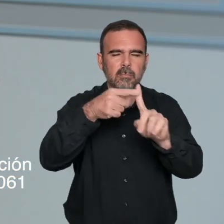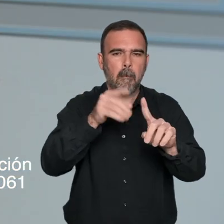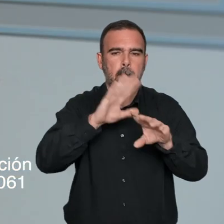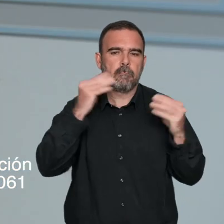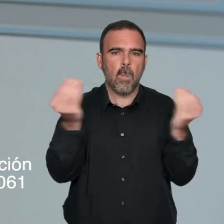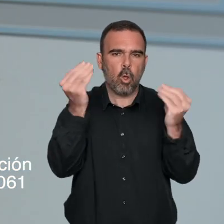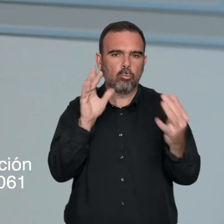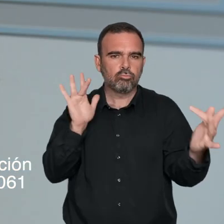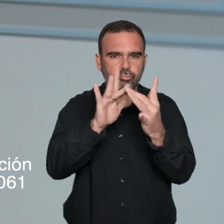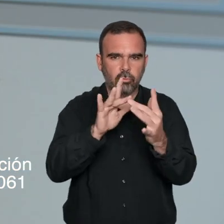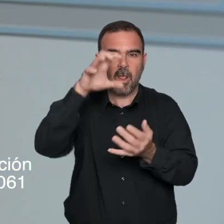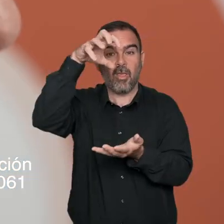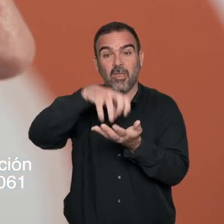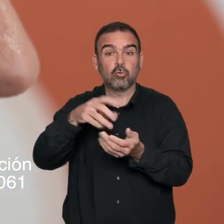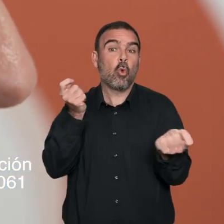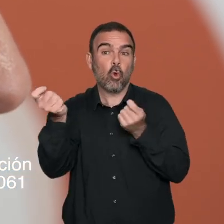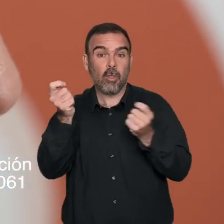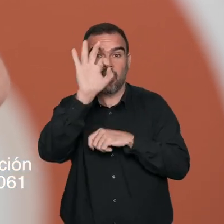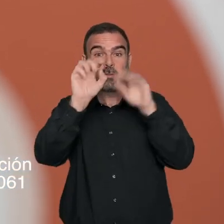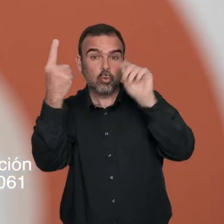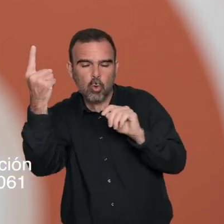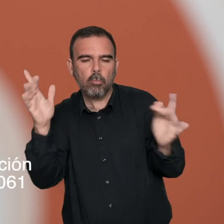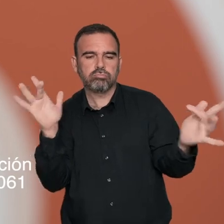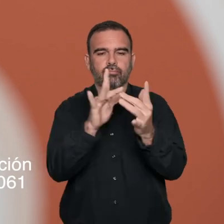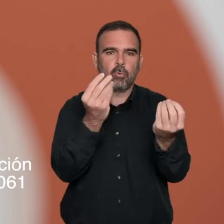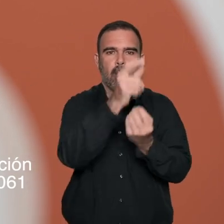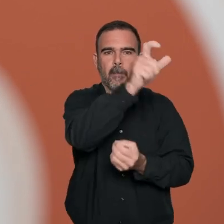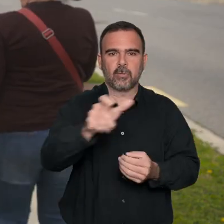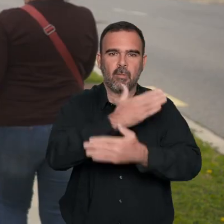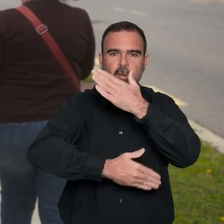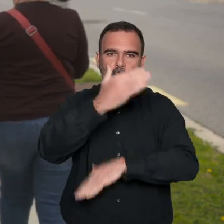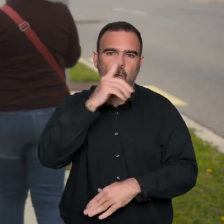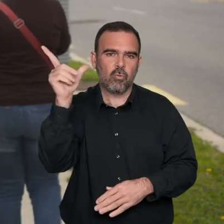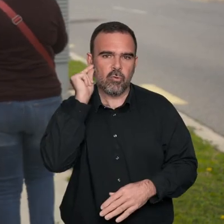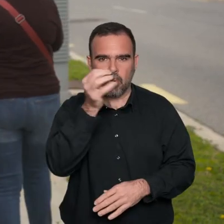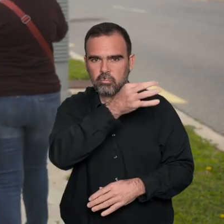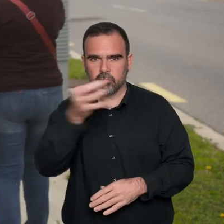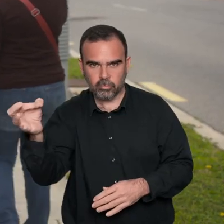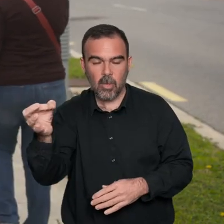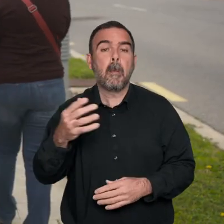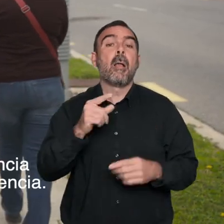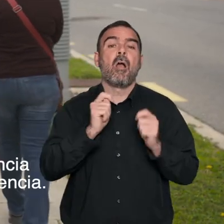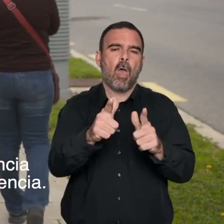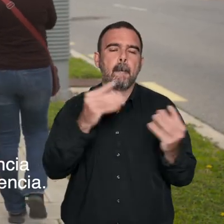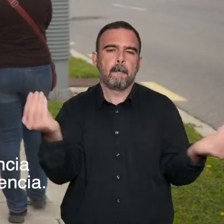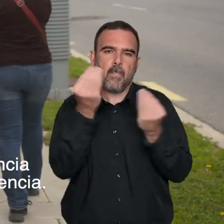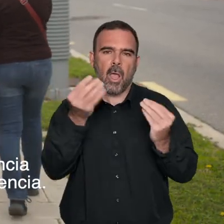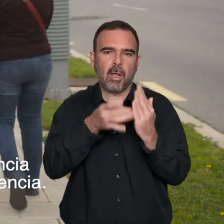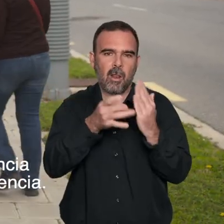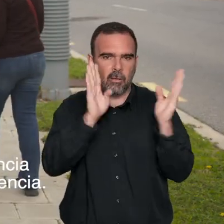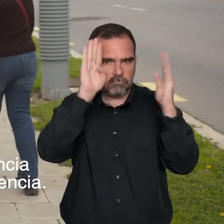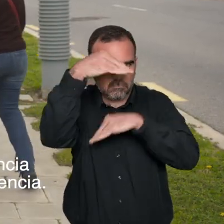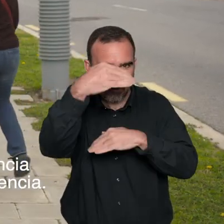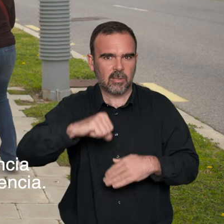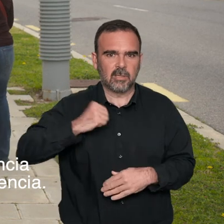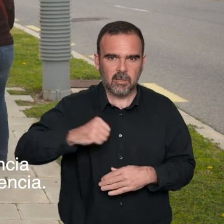destinada a optimizar la comunicación de los centros coordinadores del 061 con personas con discapacidad auditiva, mejorando